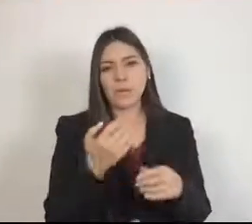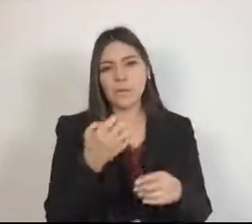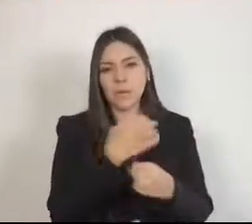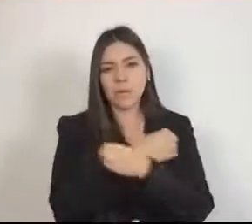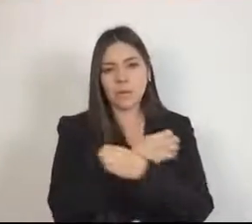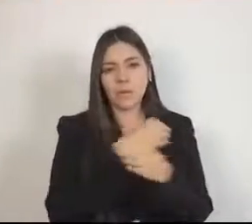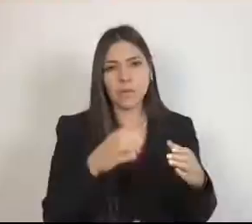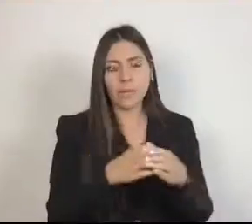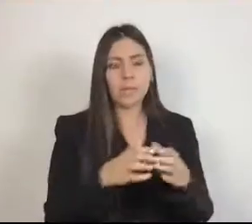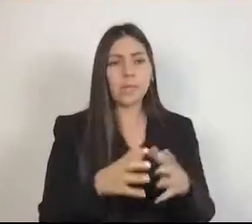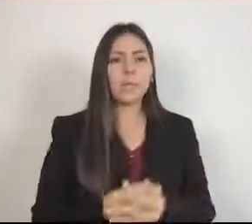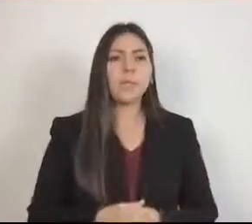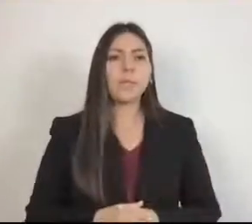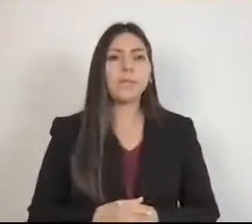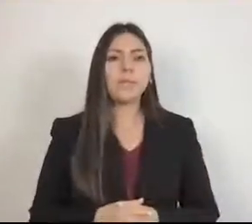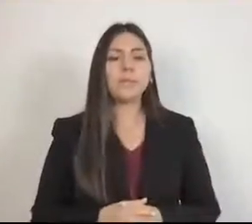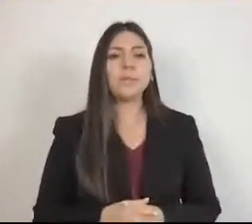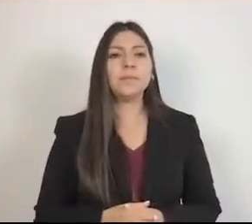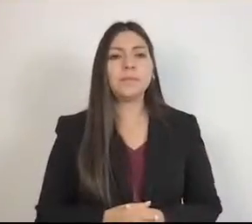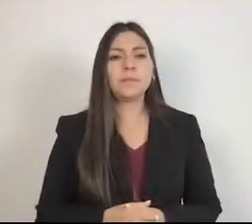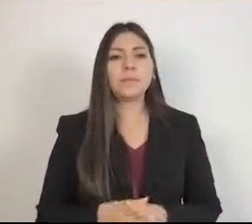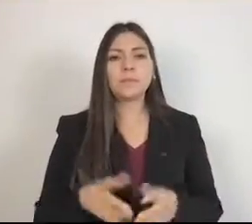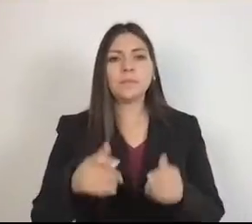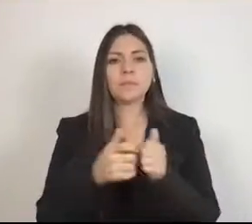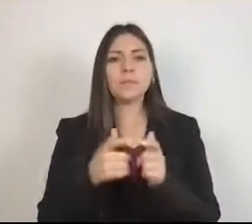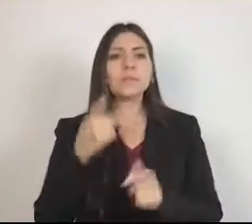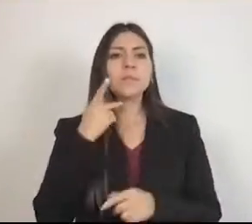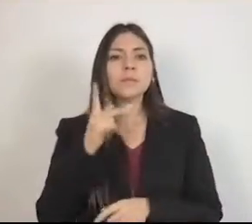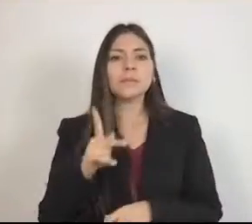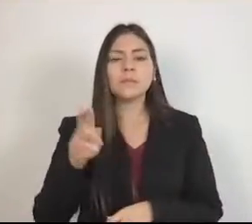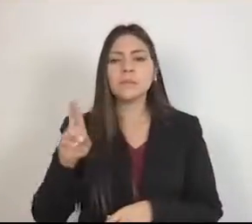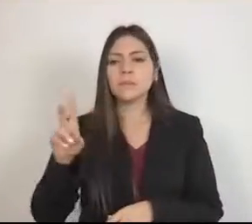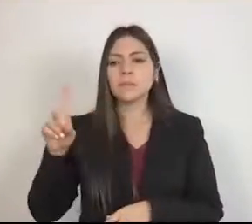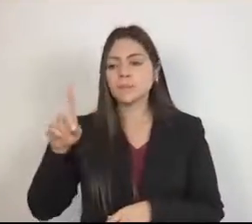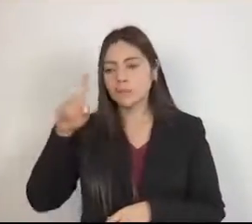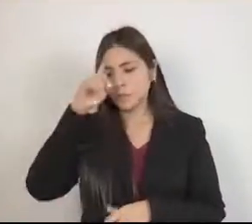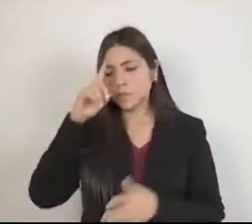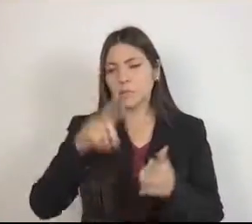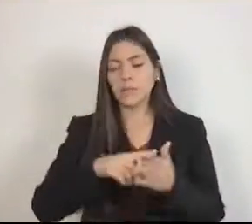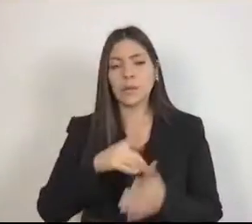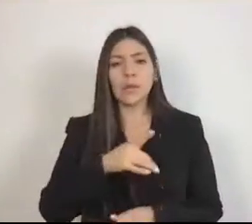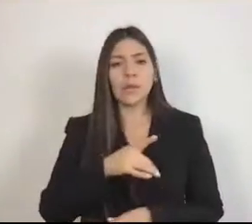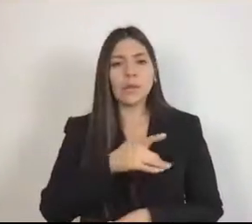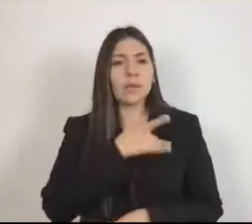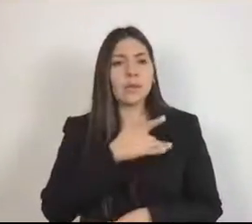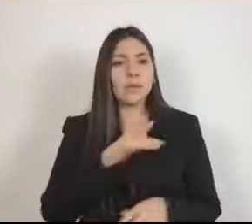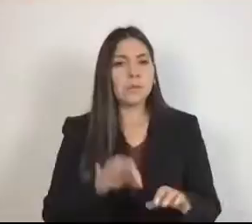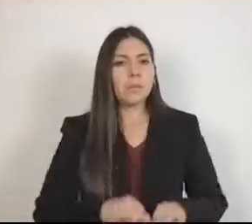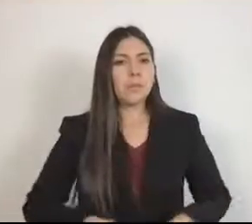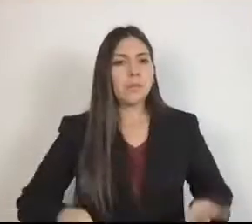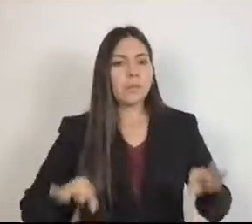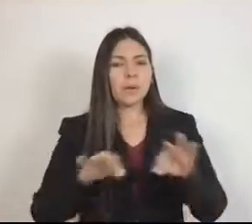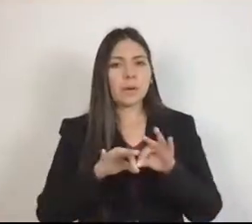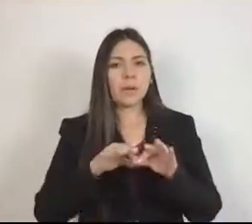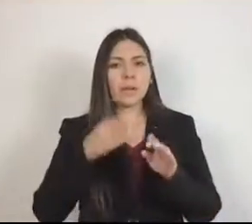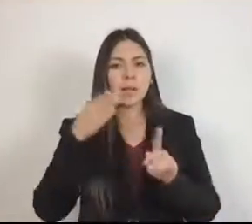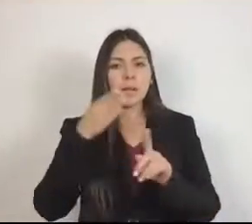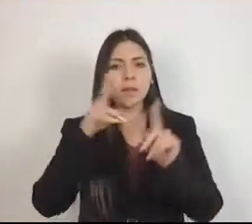Para el Partido de la Revolución Democrática es importante la perspectiva de género.